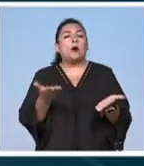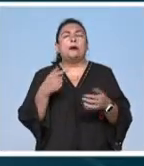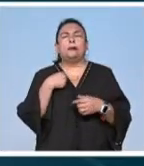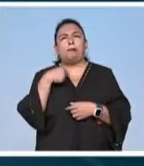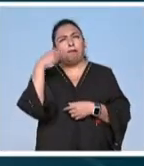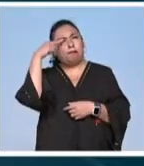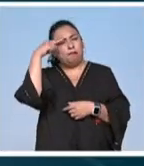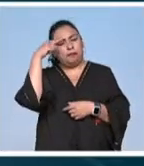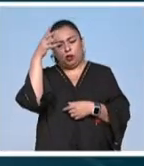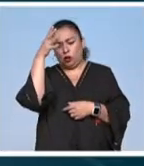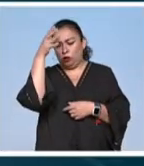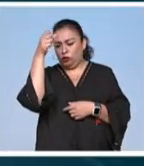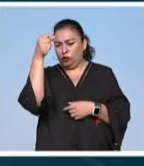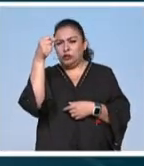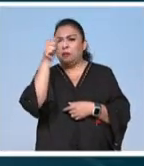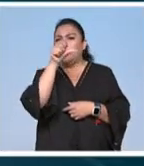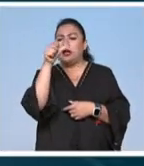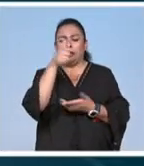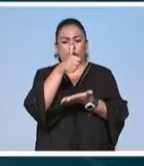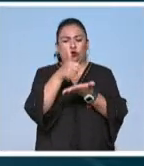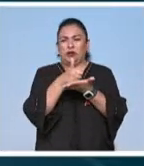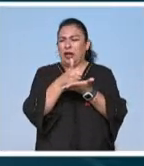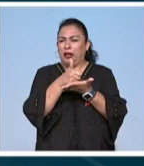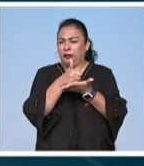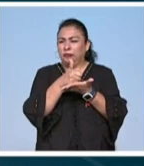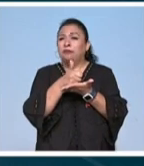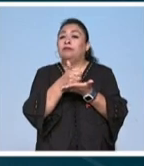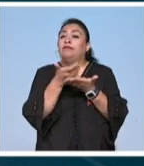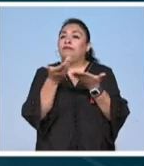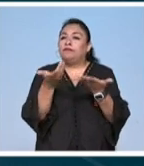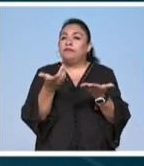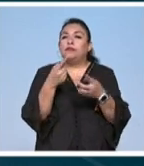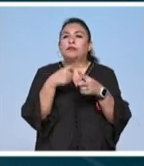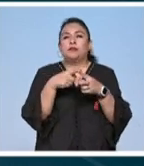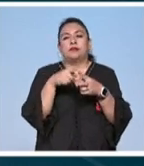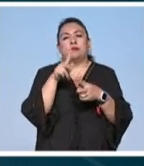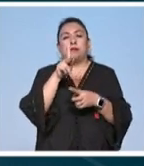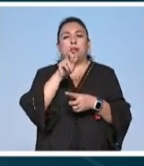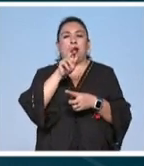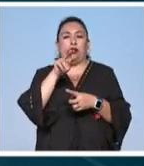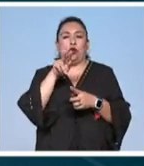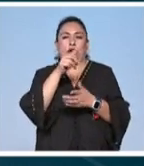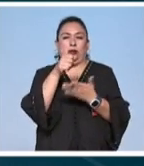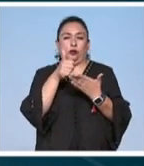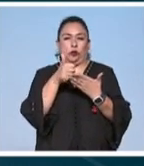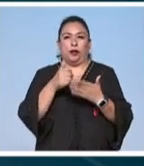replantear el concepto que tenemos de ciudad y para eso están las paradojas urbanas